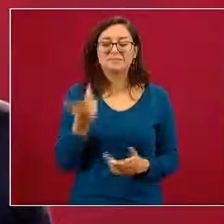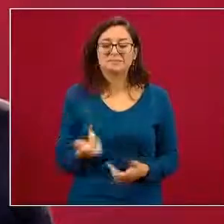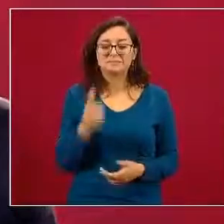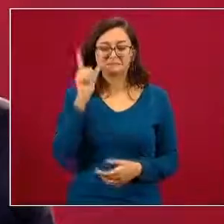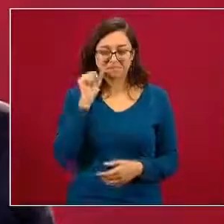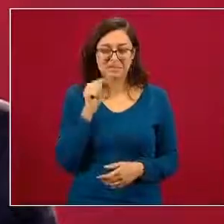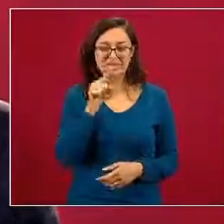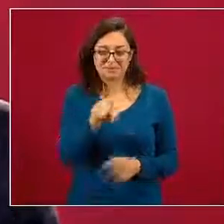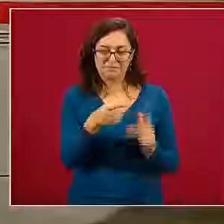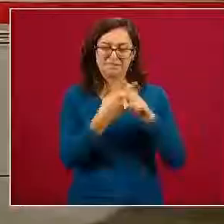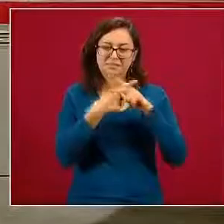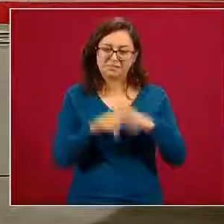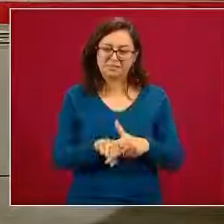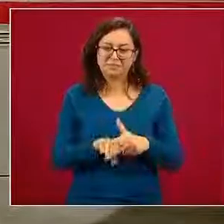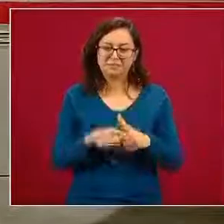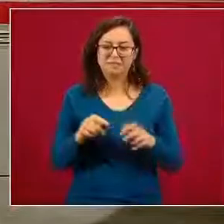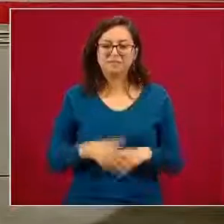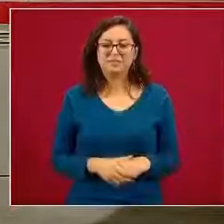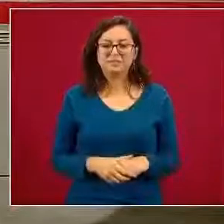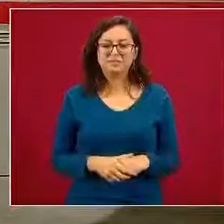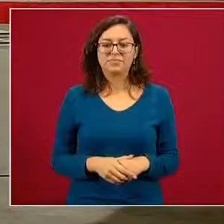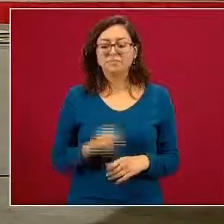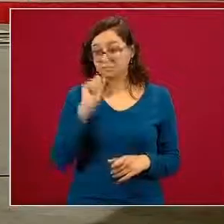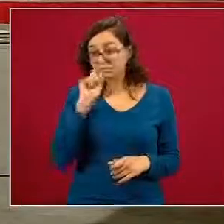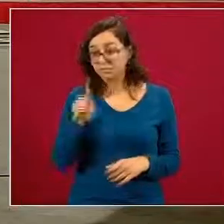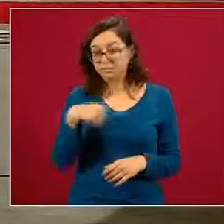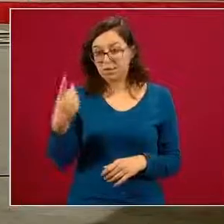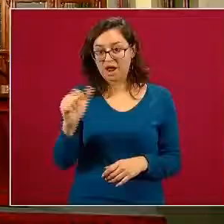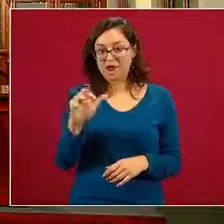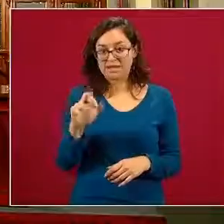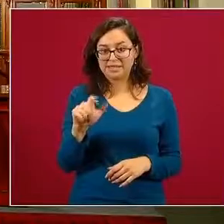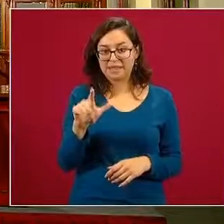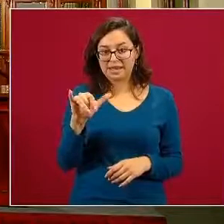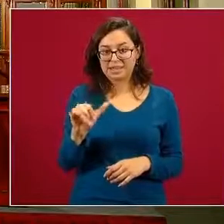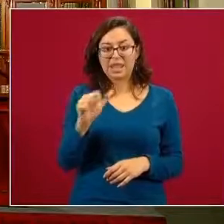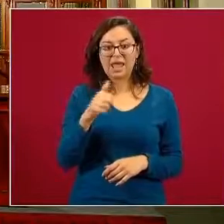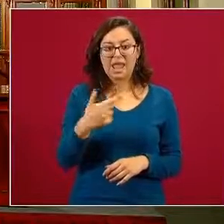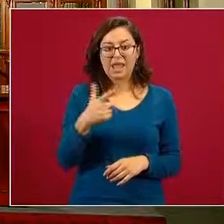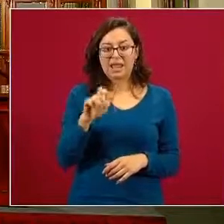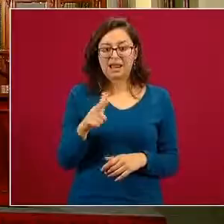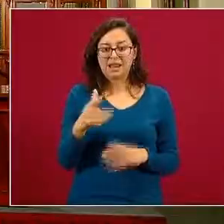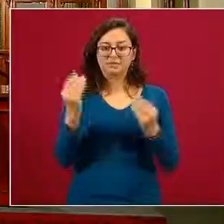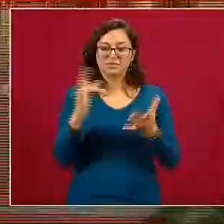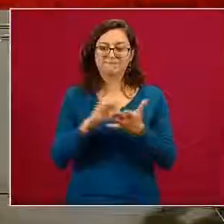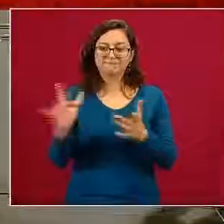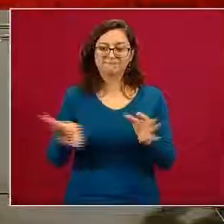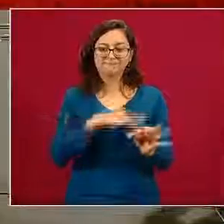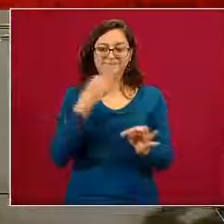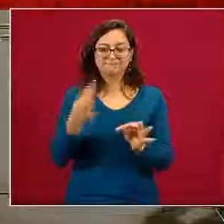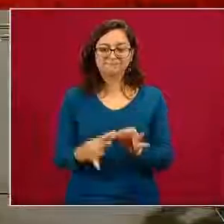empezamos con Daniel Blancas y lo vemos por aquí y con Araceli Donday y con Ángel muchas gracias aquí terminamos gracias